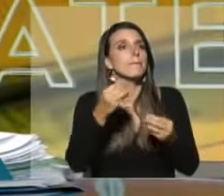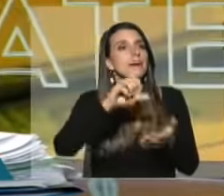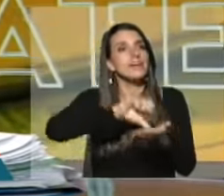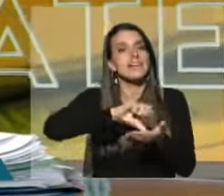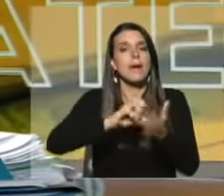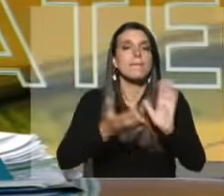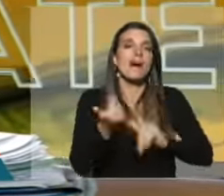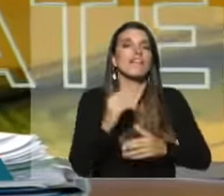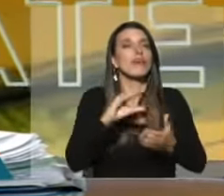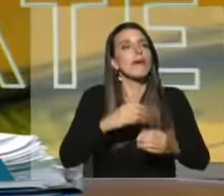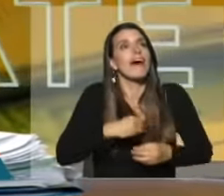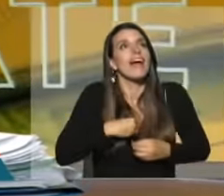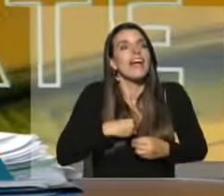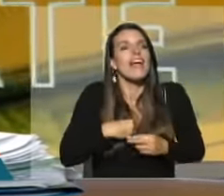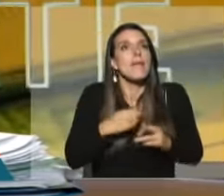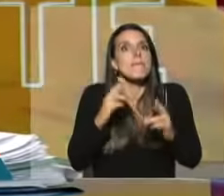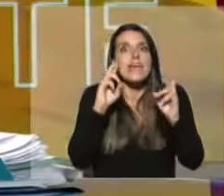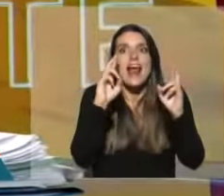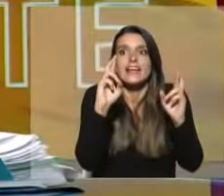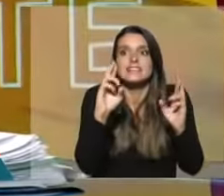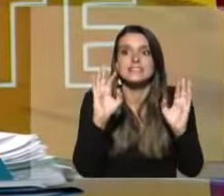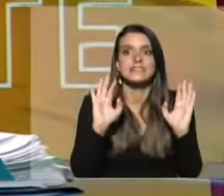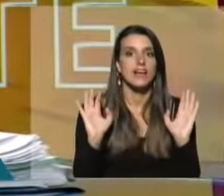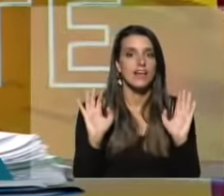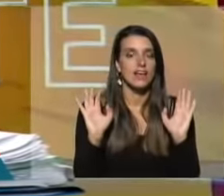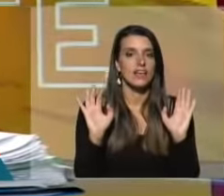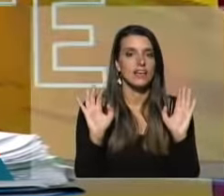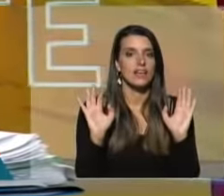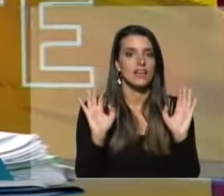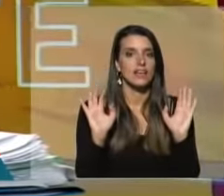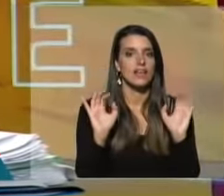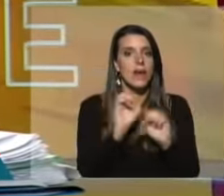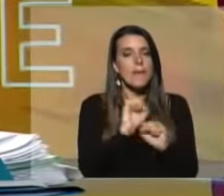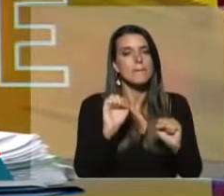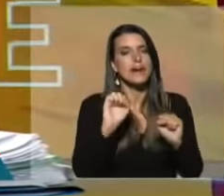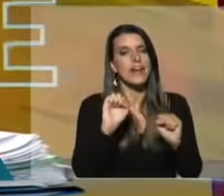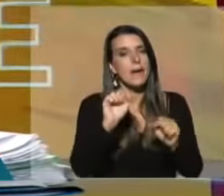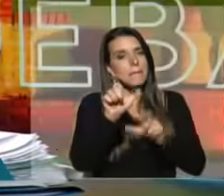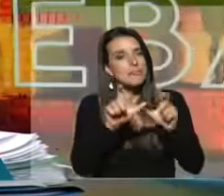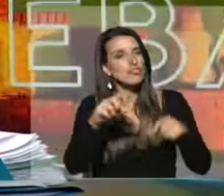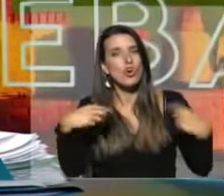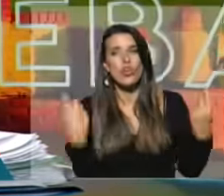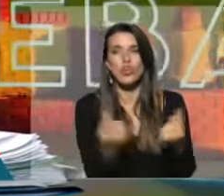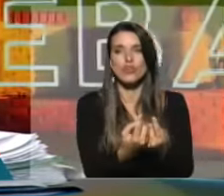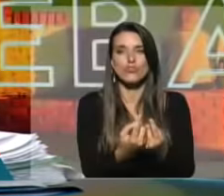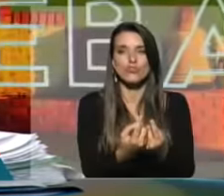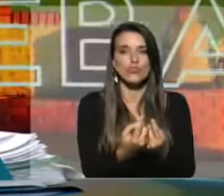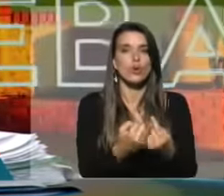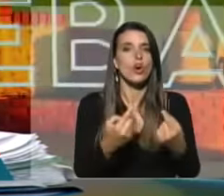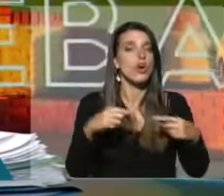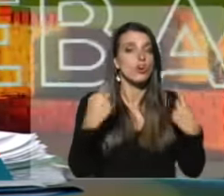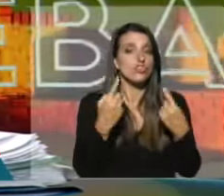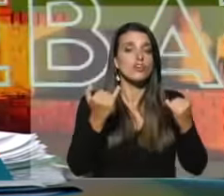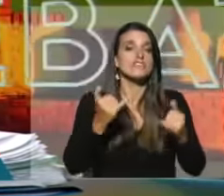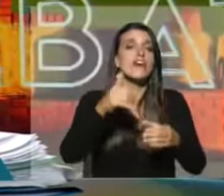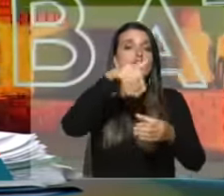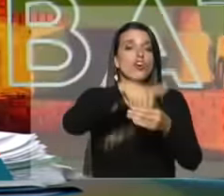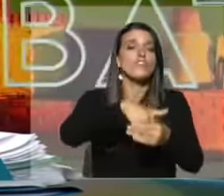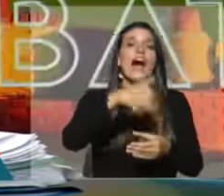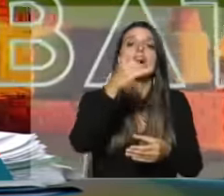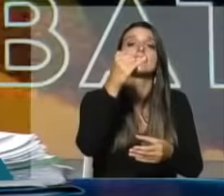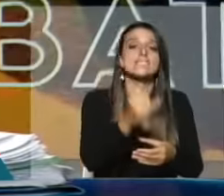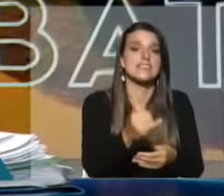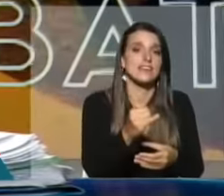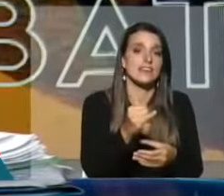en esa noche un hilo de esperanza para el conjunto de la gente nosotros estamos llamando a votar sí